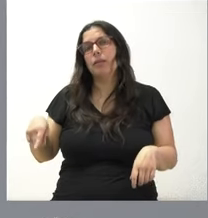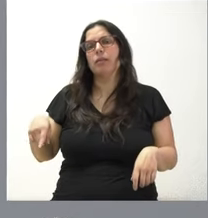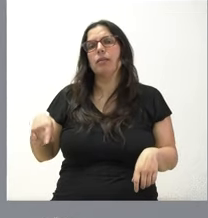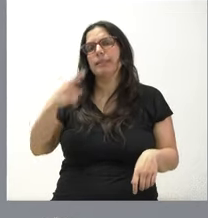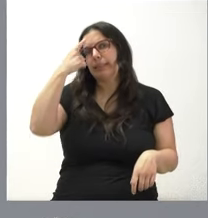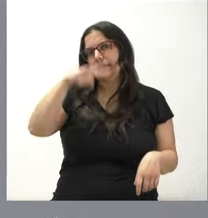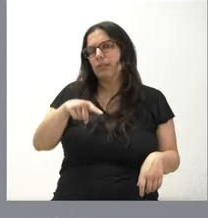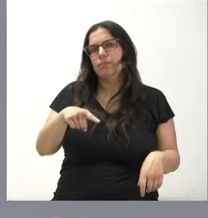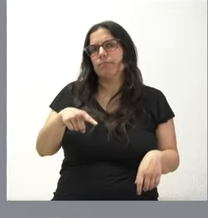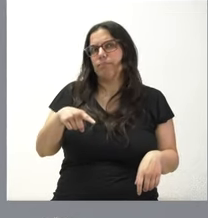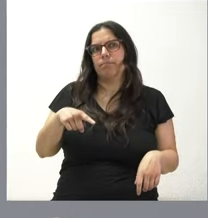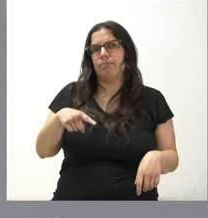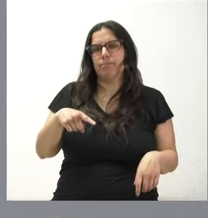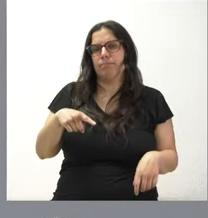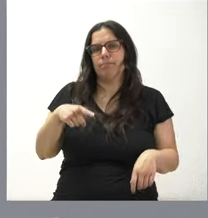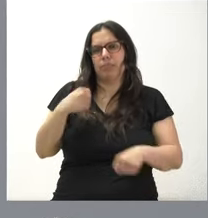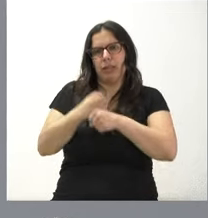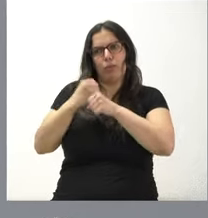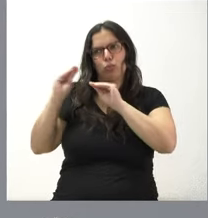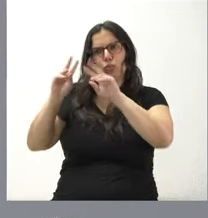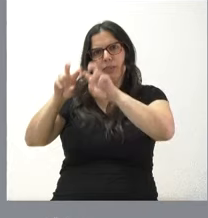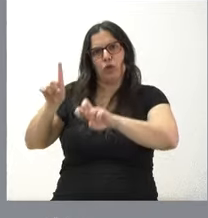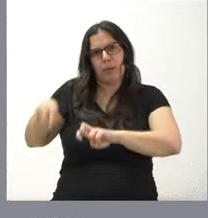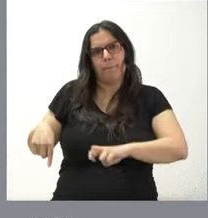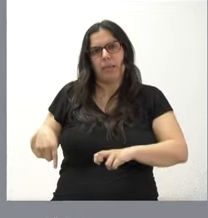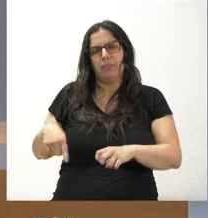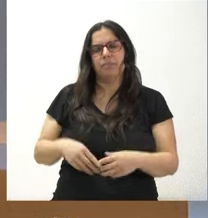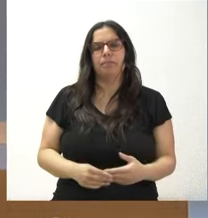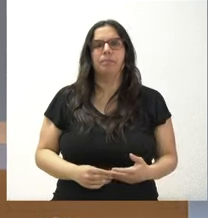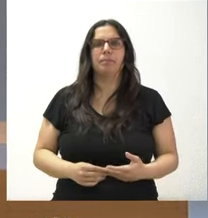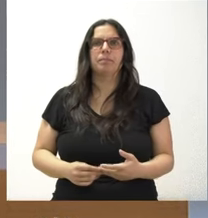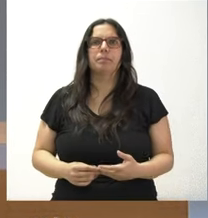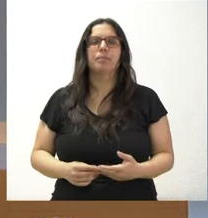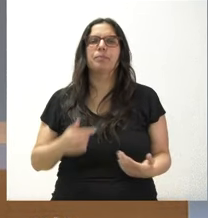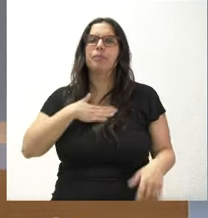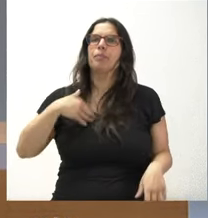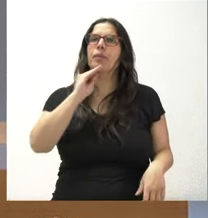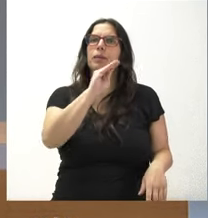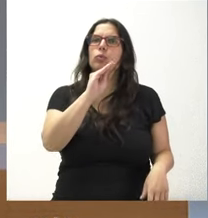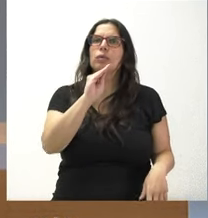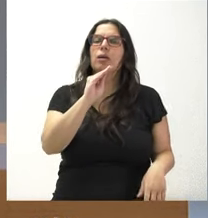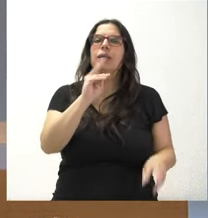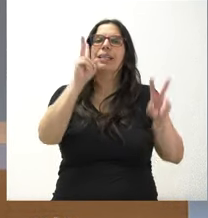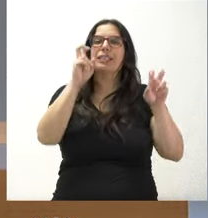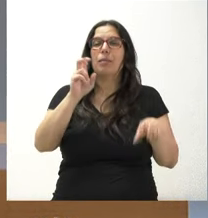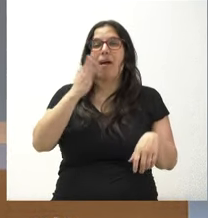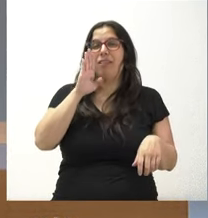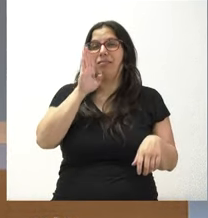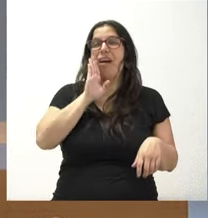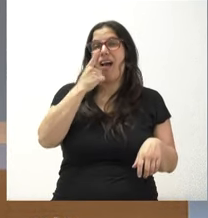realizando labores de instrucción en esta materia y sobre esta granja. Sí, quería preguntarle sobre la de Quintanilla del Coco.